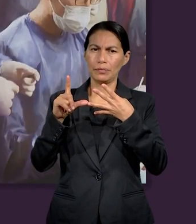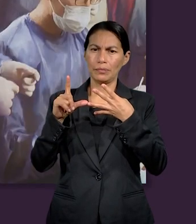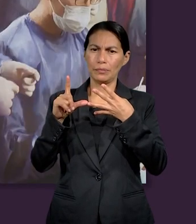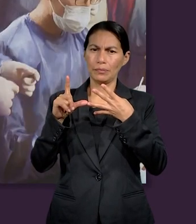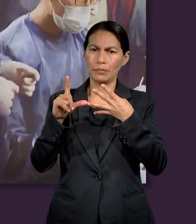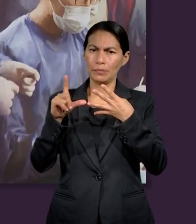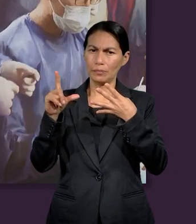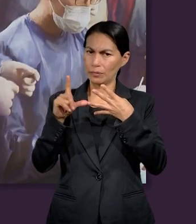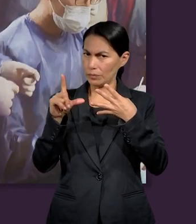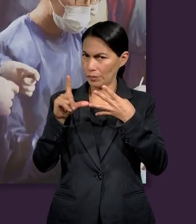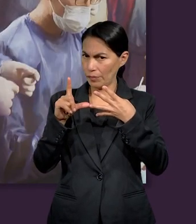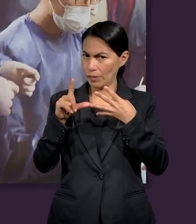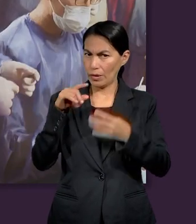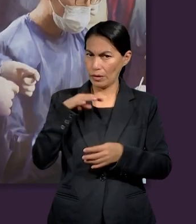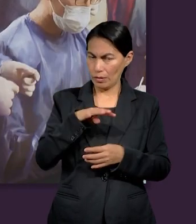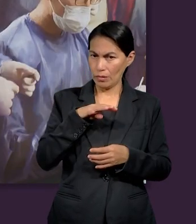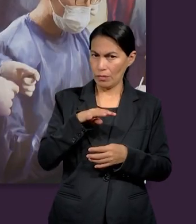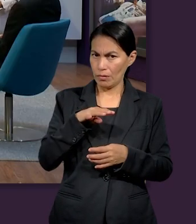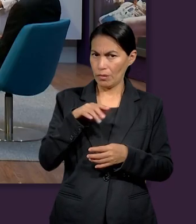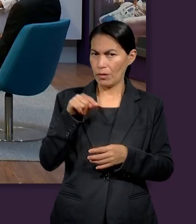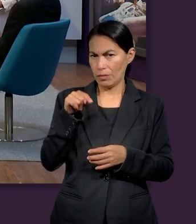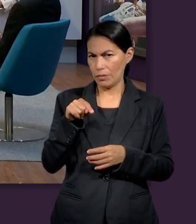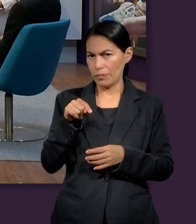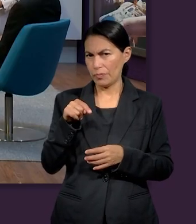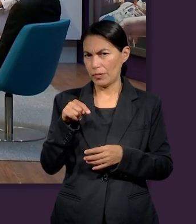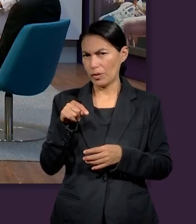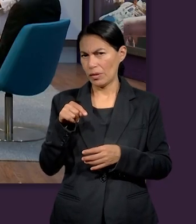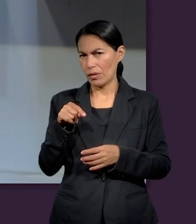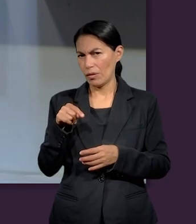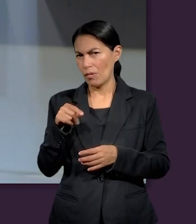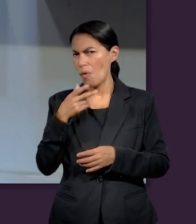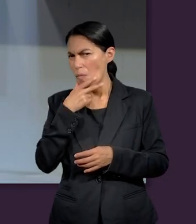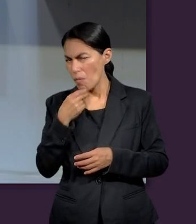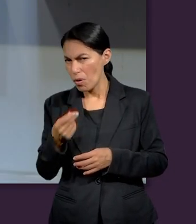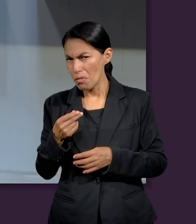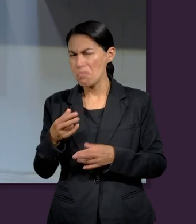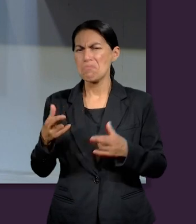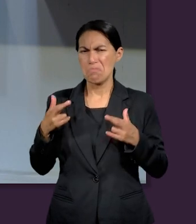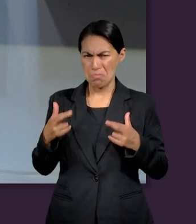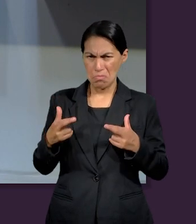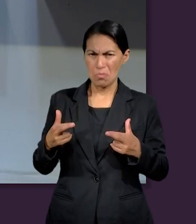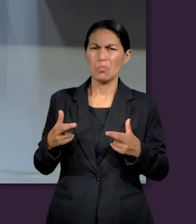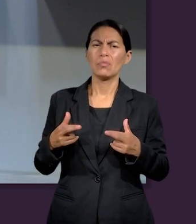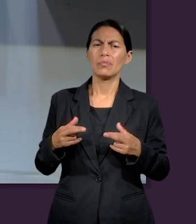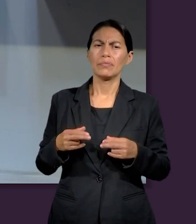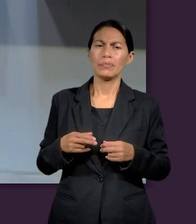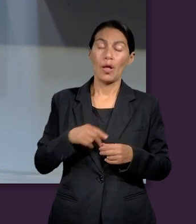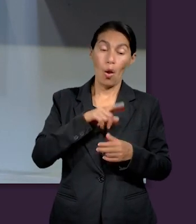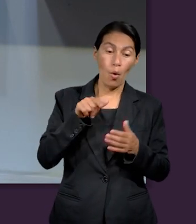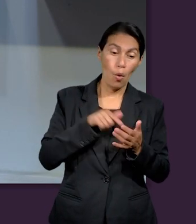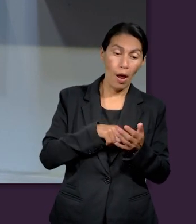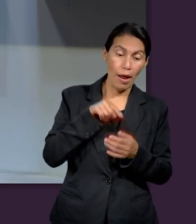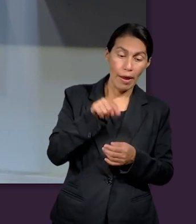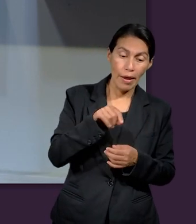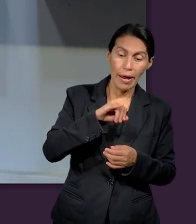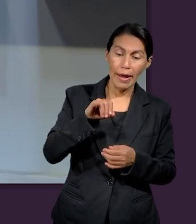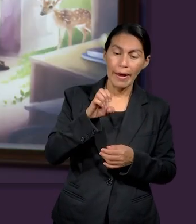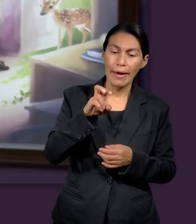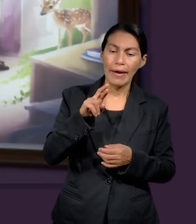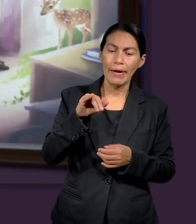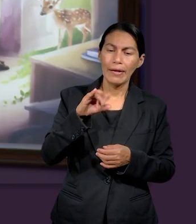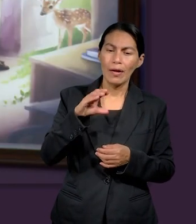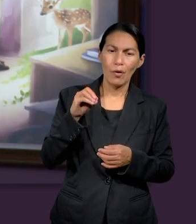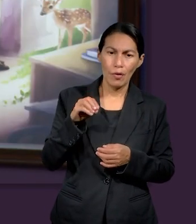de San Lucas y pues también era un personaje con posibilidades de